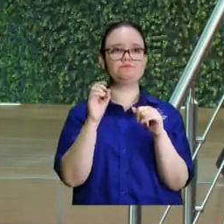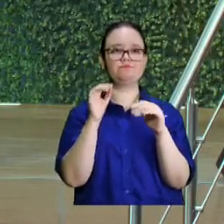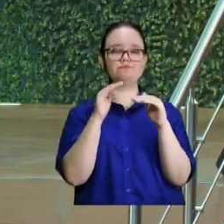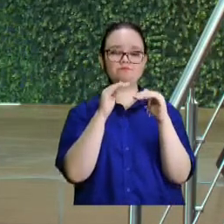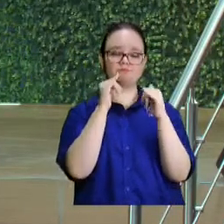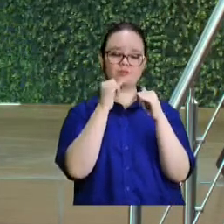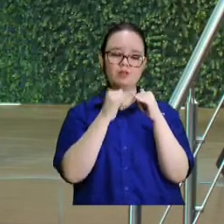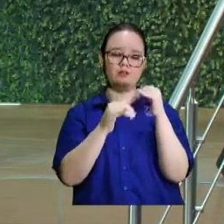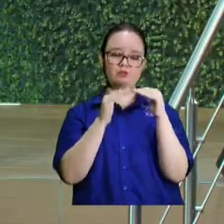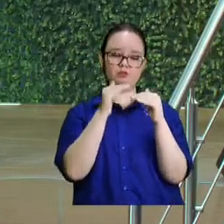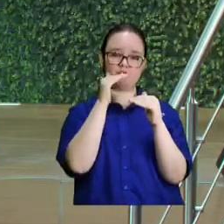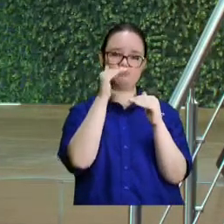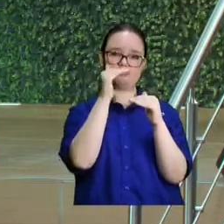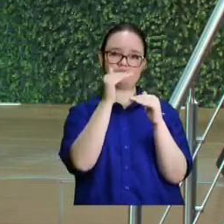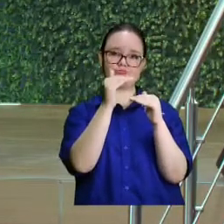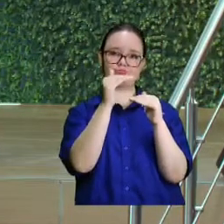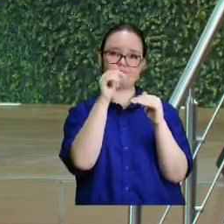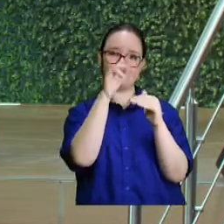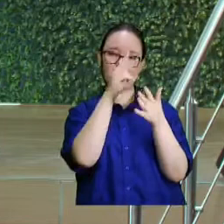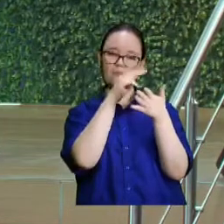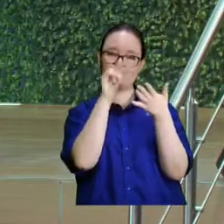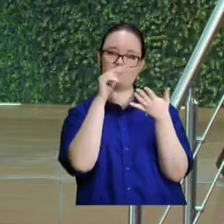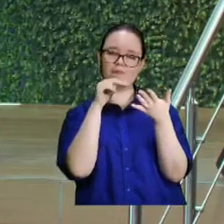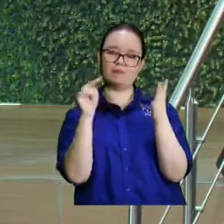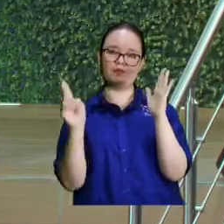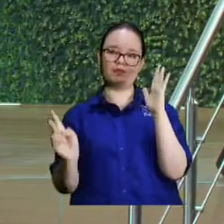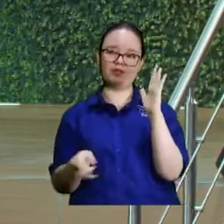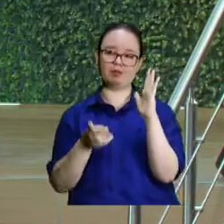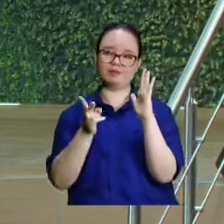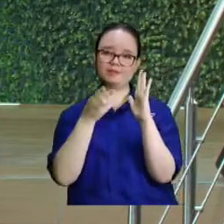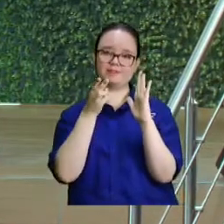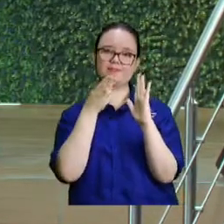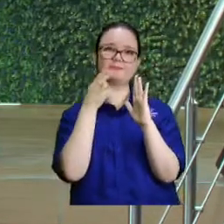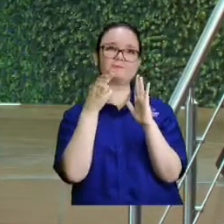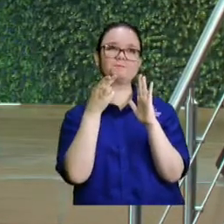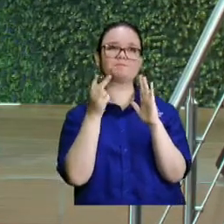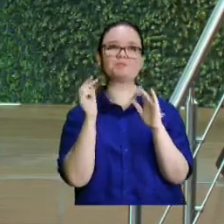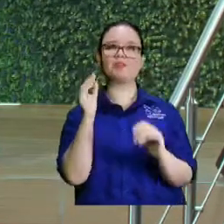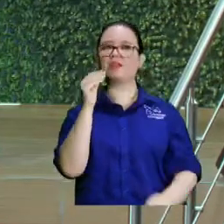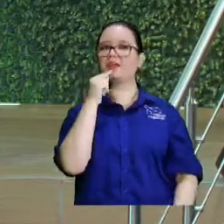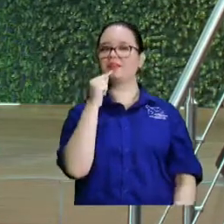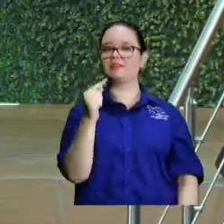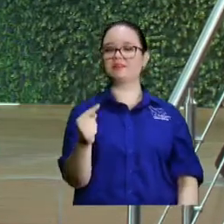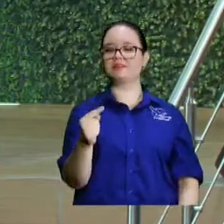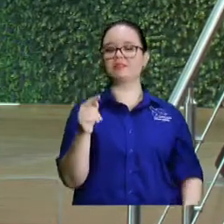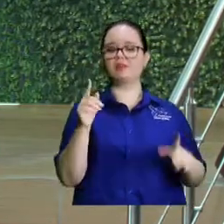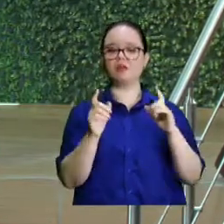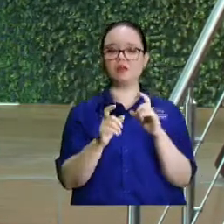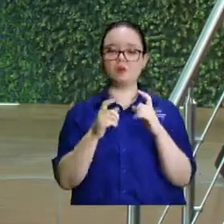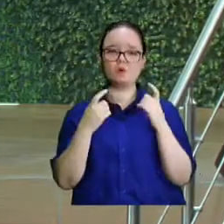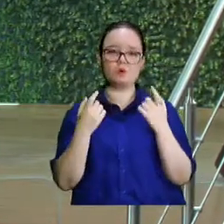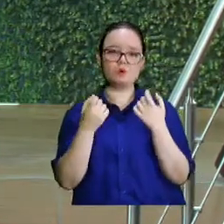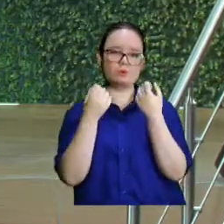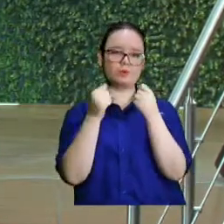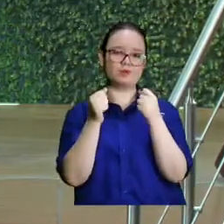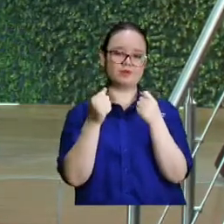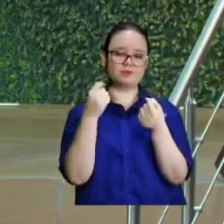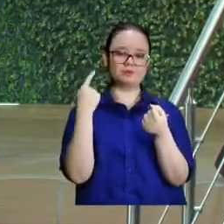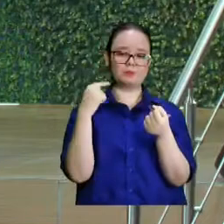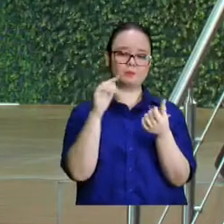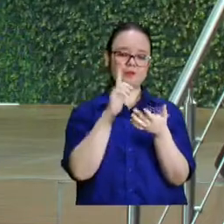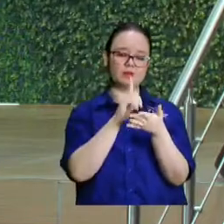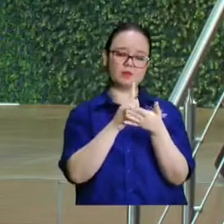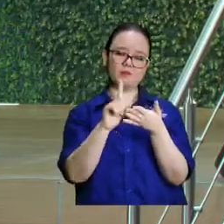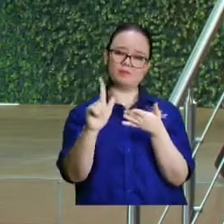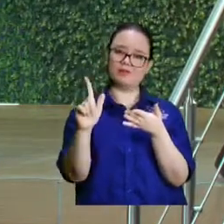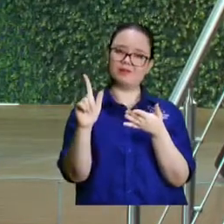del libro de Nehemias, en donde él dice cómo hizo para purificar a la